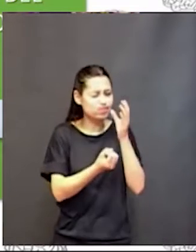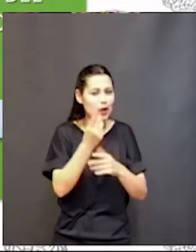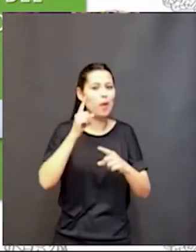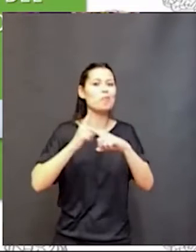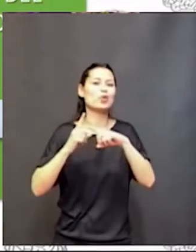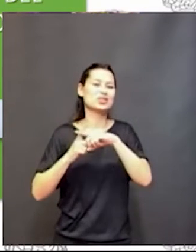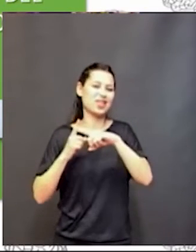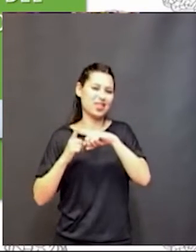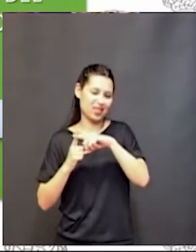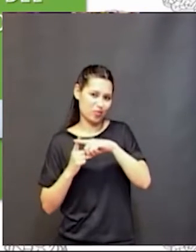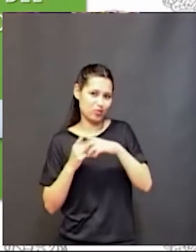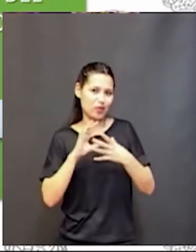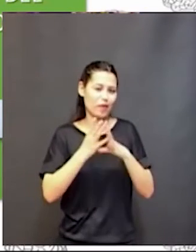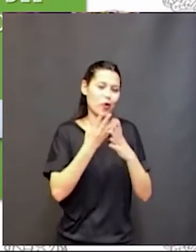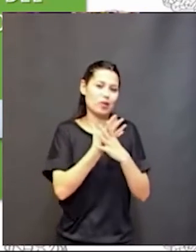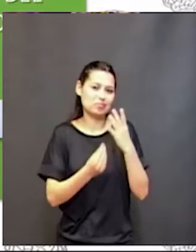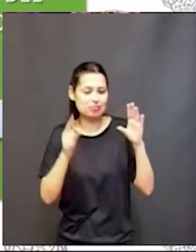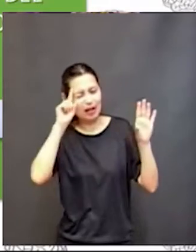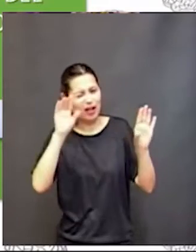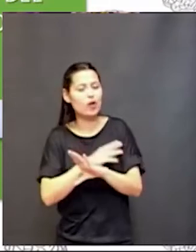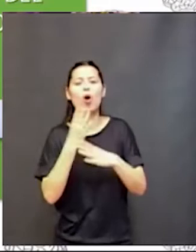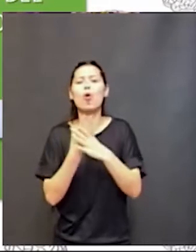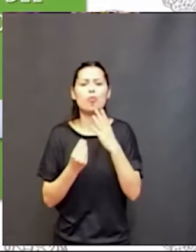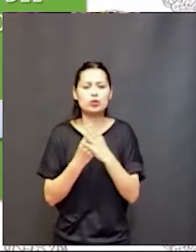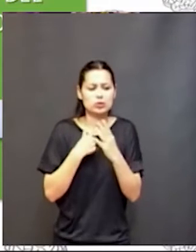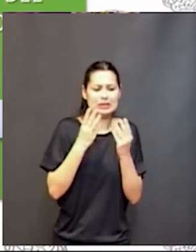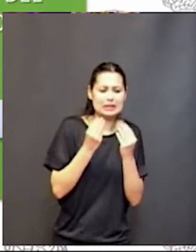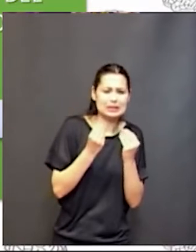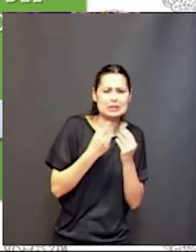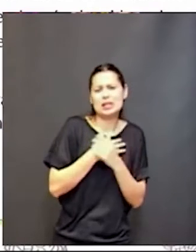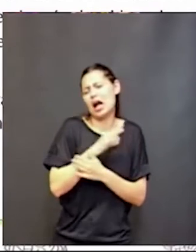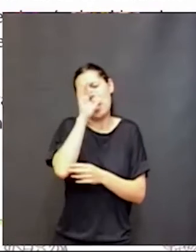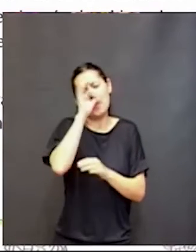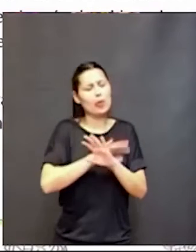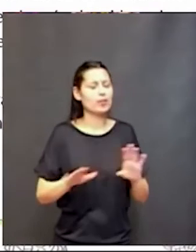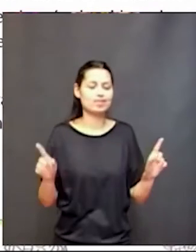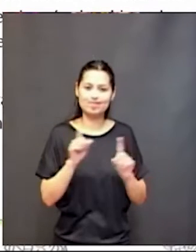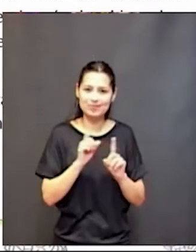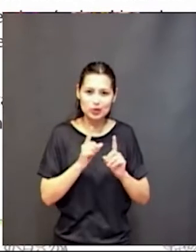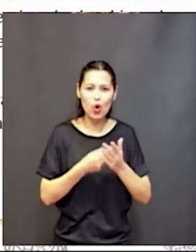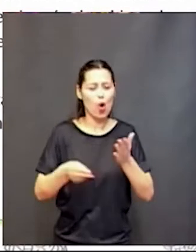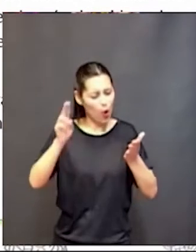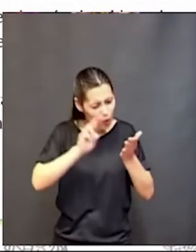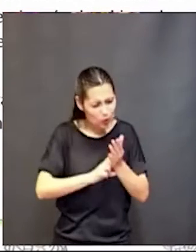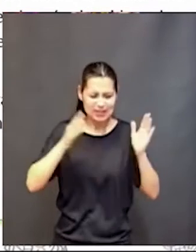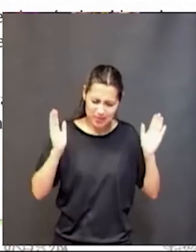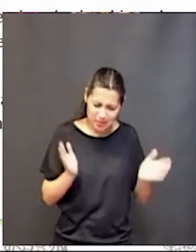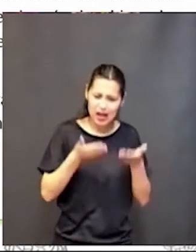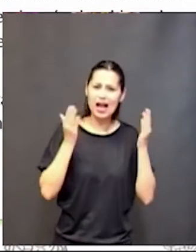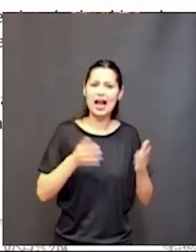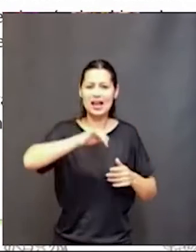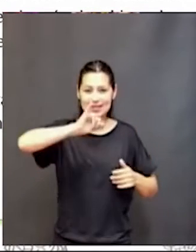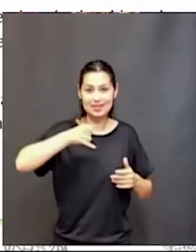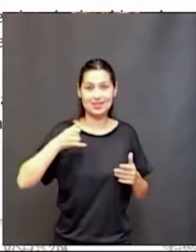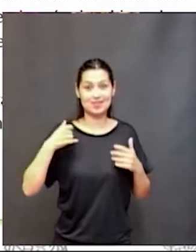tiene que ser constructivo, no generar amenaza sino solo una situación de revisión, ¿sí? En este